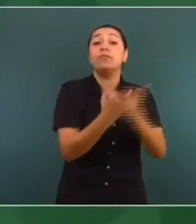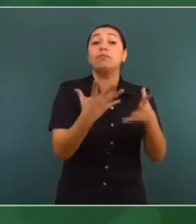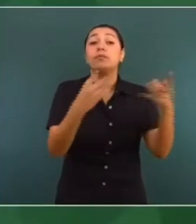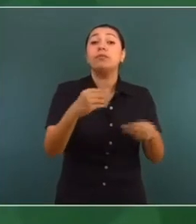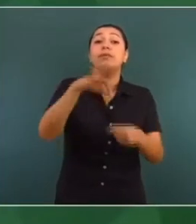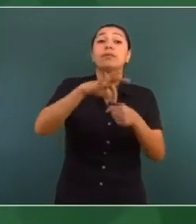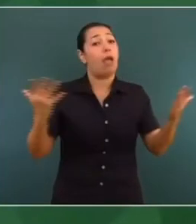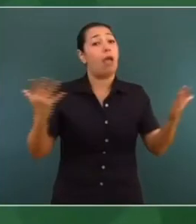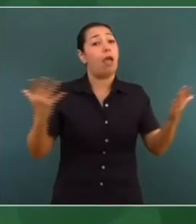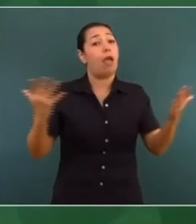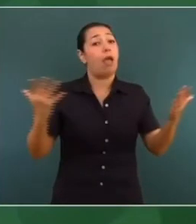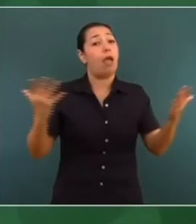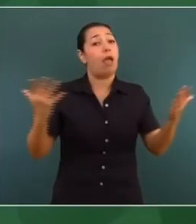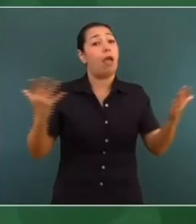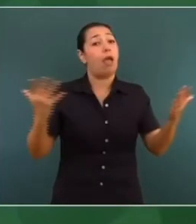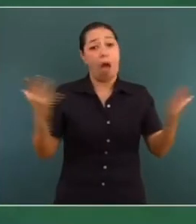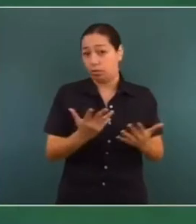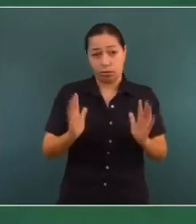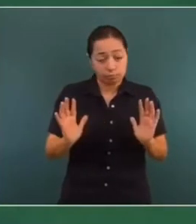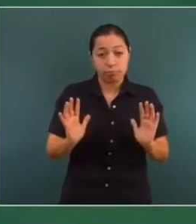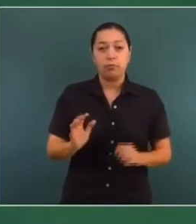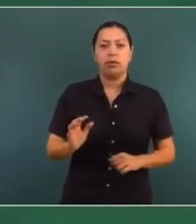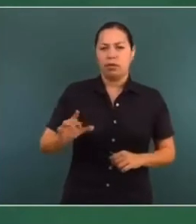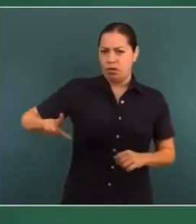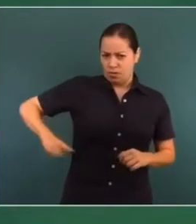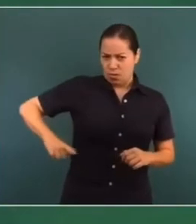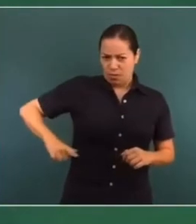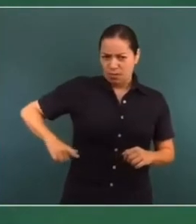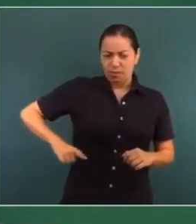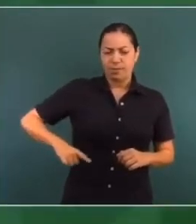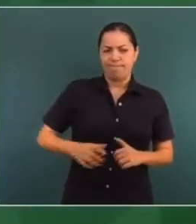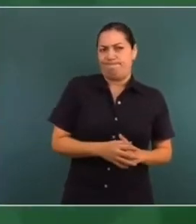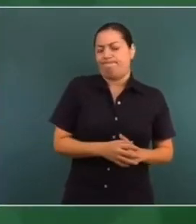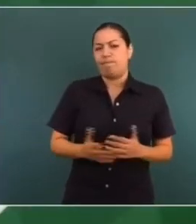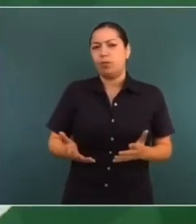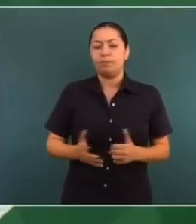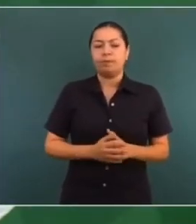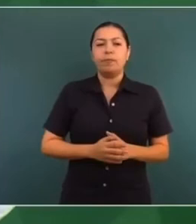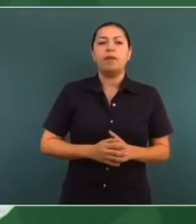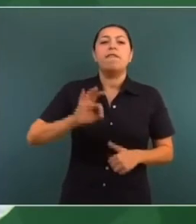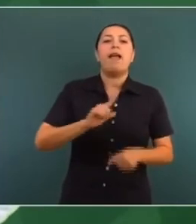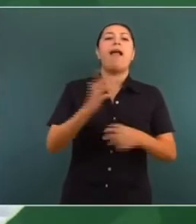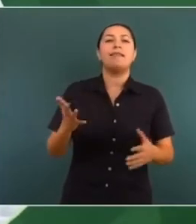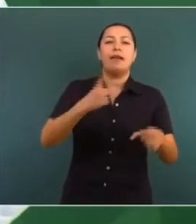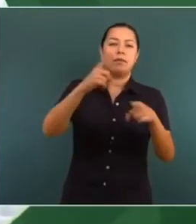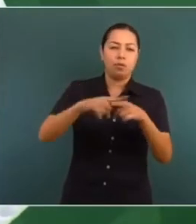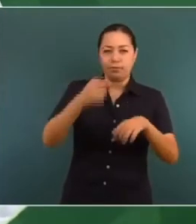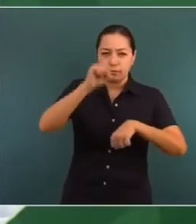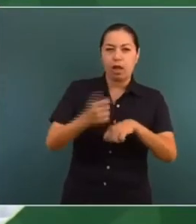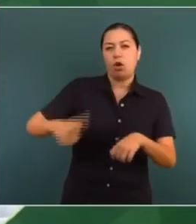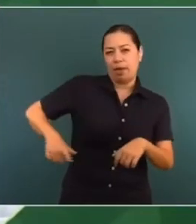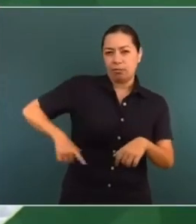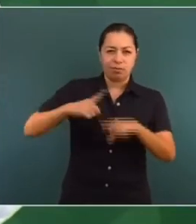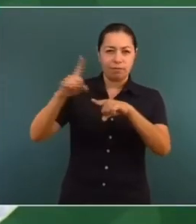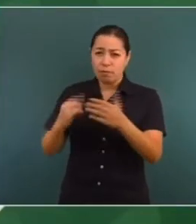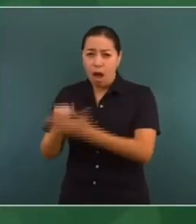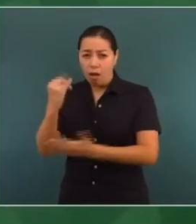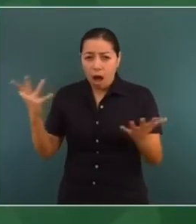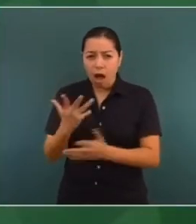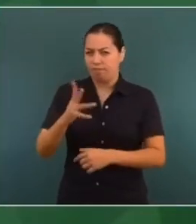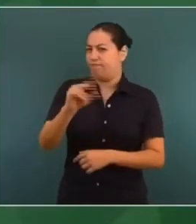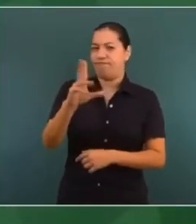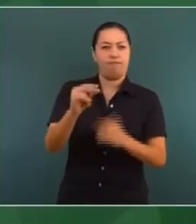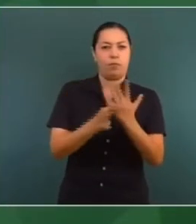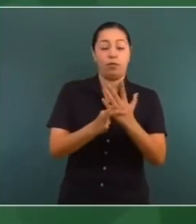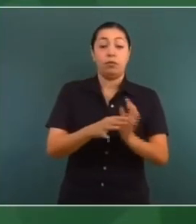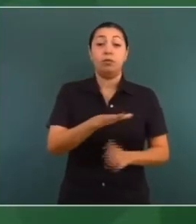tienen que decidir. No el gobierno federal, no el ejecutivo, no la Secretaría de Gobernación. Es el INE